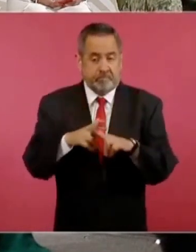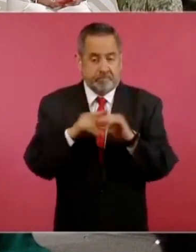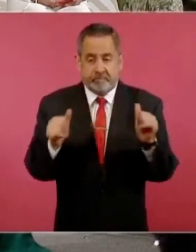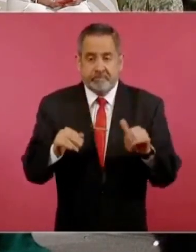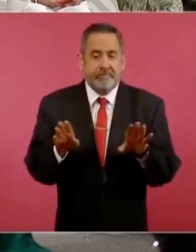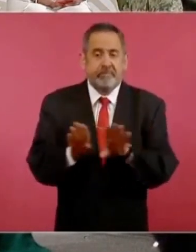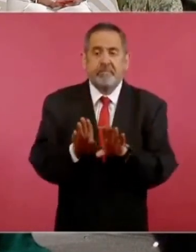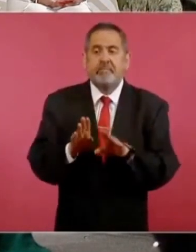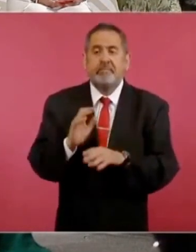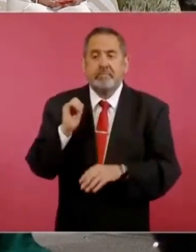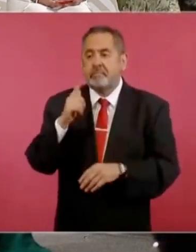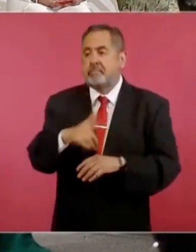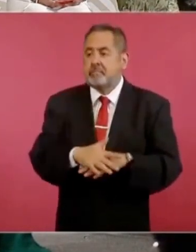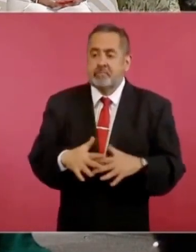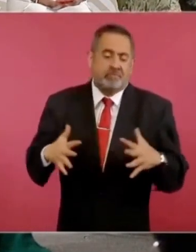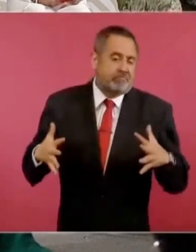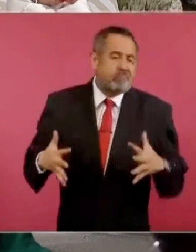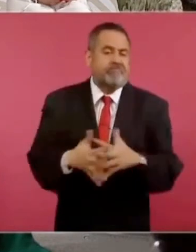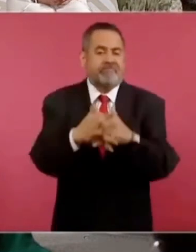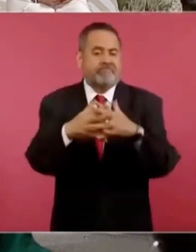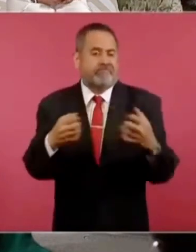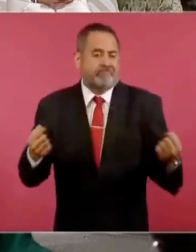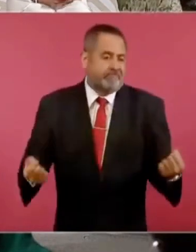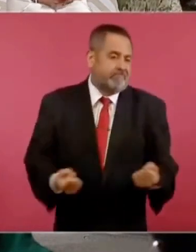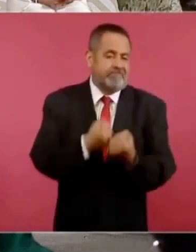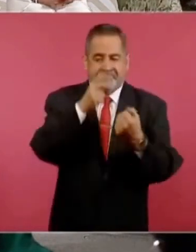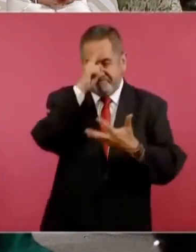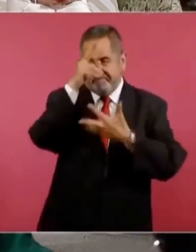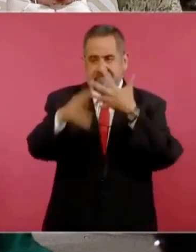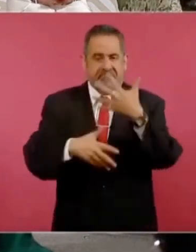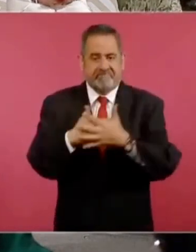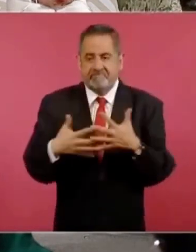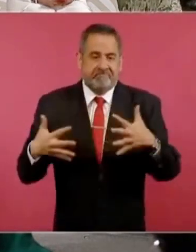desatado la odiosa violencia.